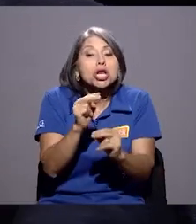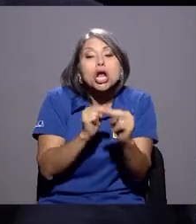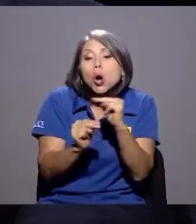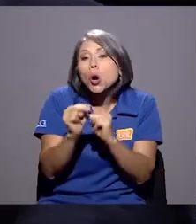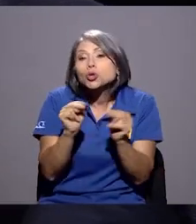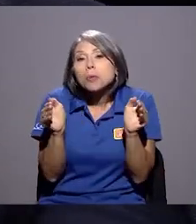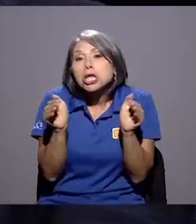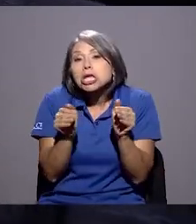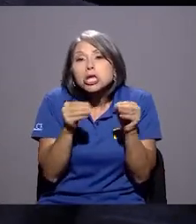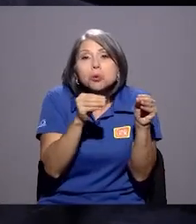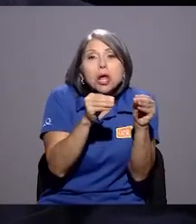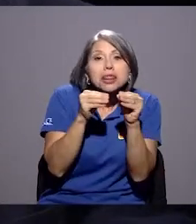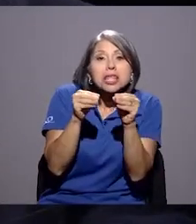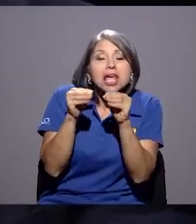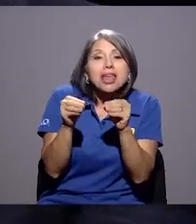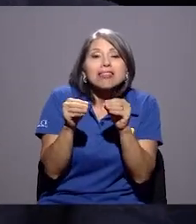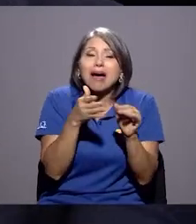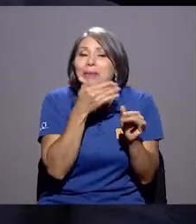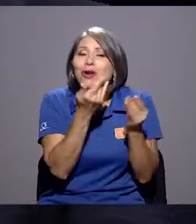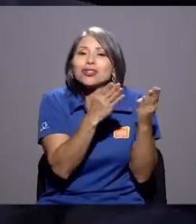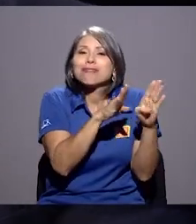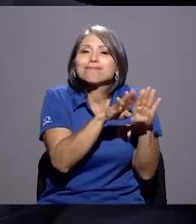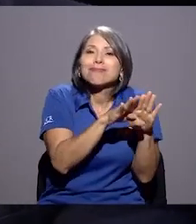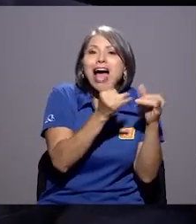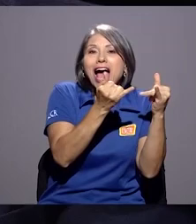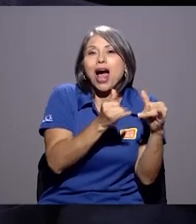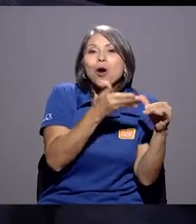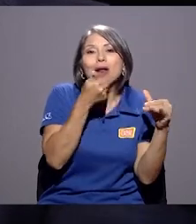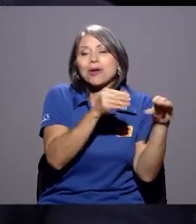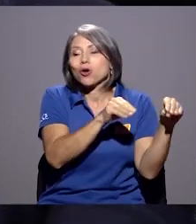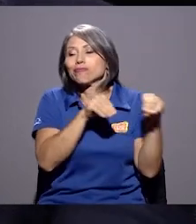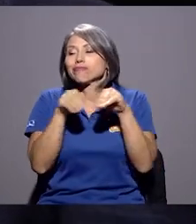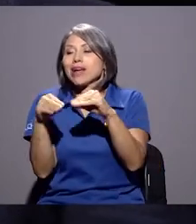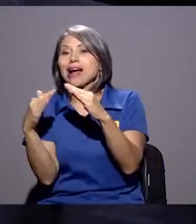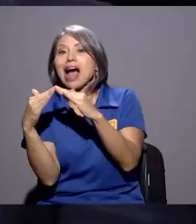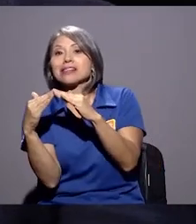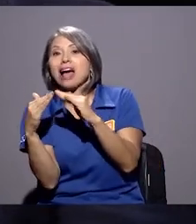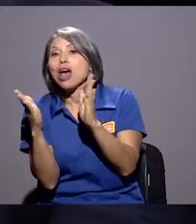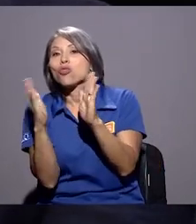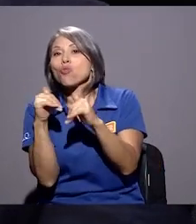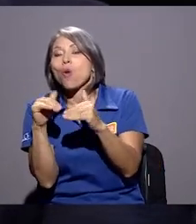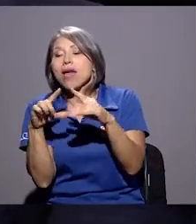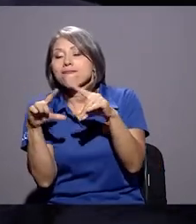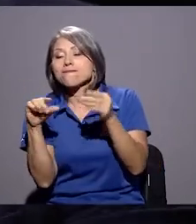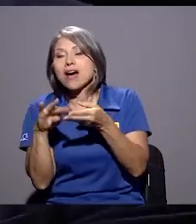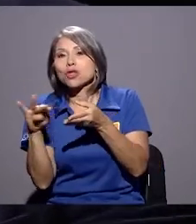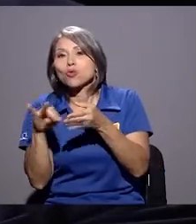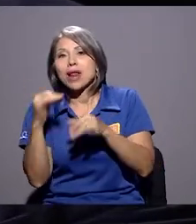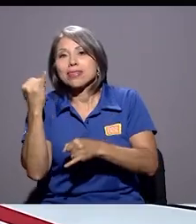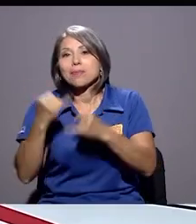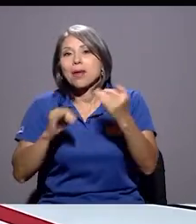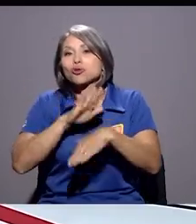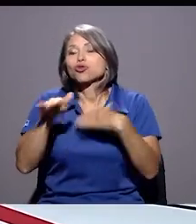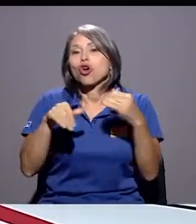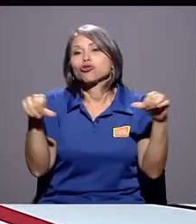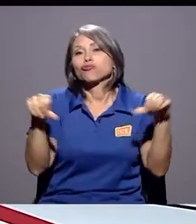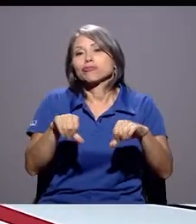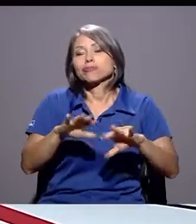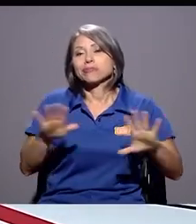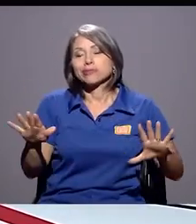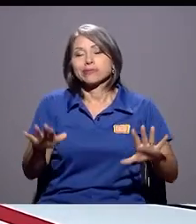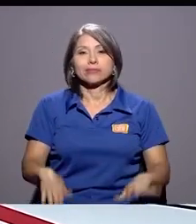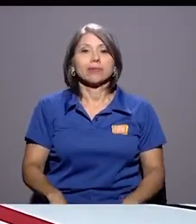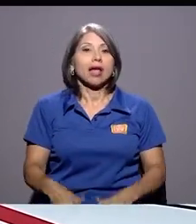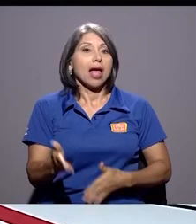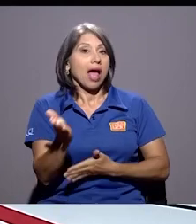una tiendita, ahora lo hace desde la casa, lo hace sin factura y finalmente terminamos perdiendo todo. Hay quienes